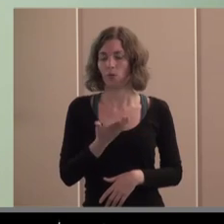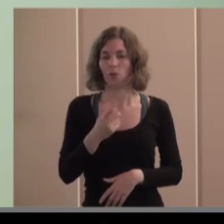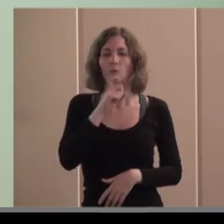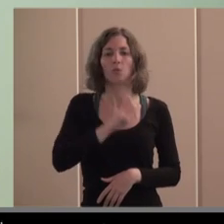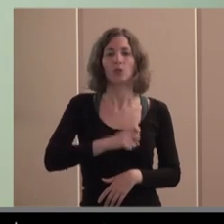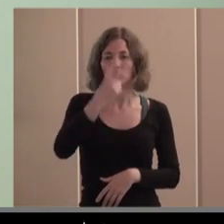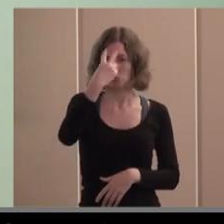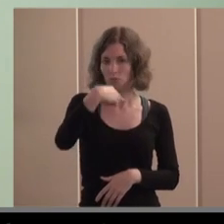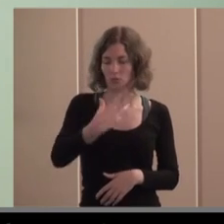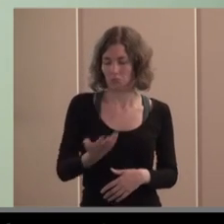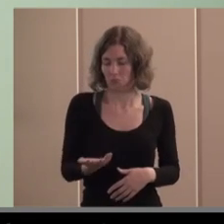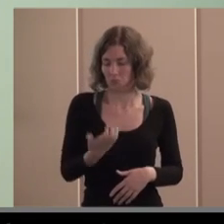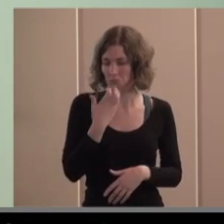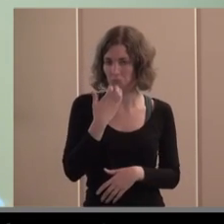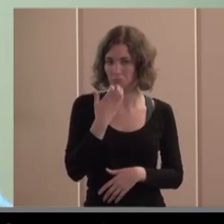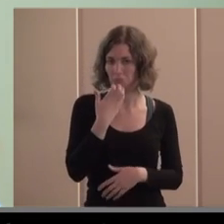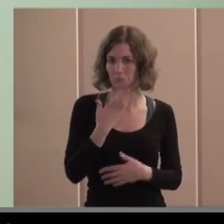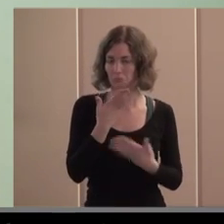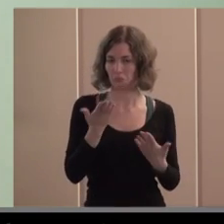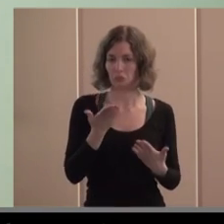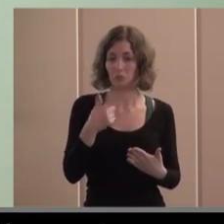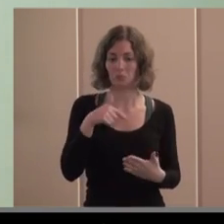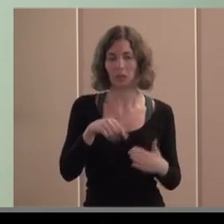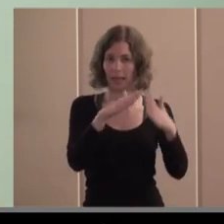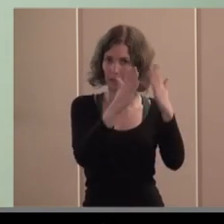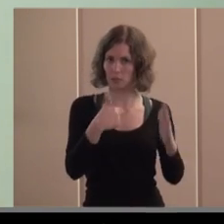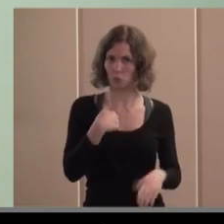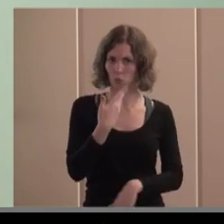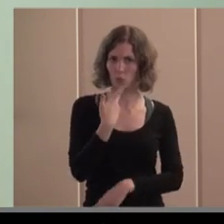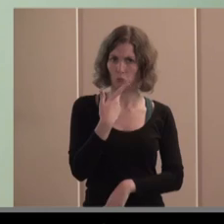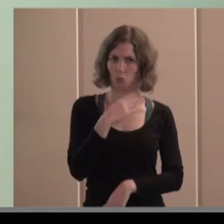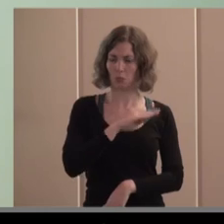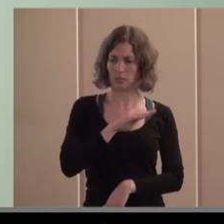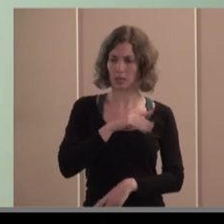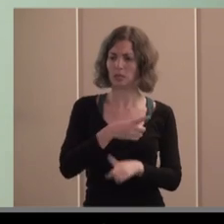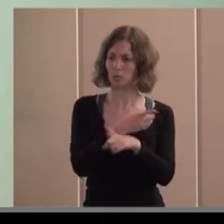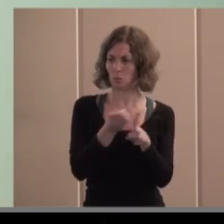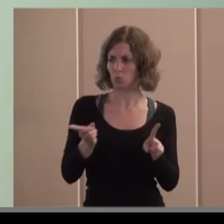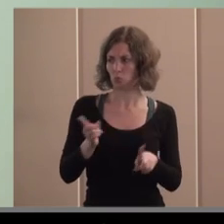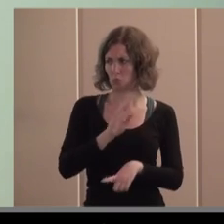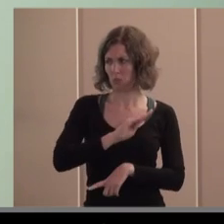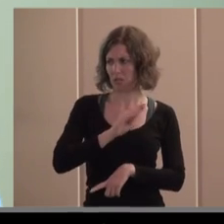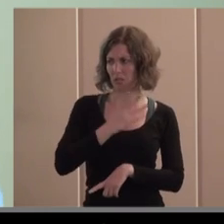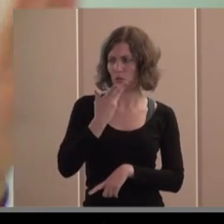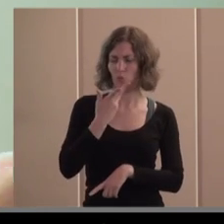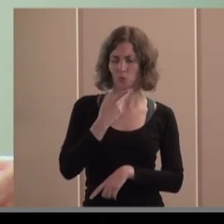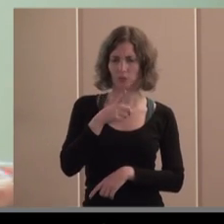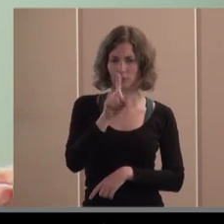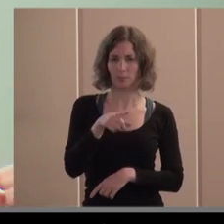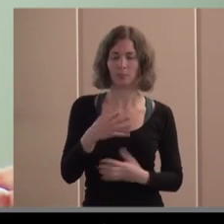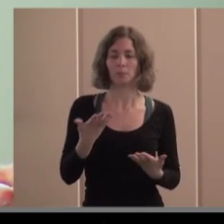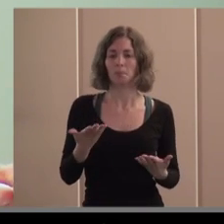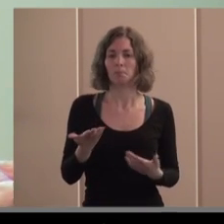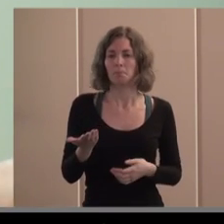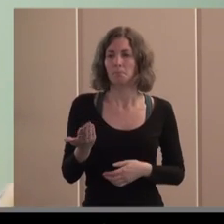Fundación 11 por ejemplo que es una casa que conozco bastante bien que muchos de los que estén aquí también la conocéis pero hace